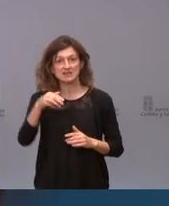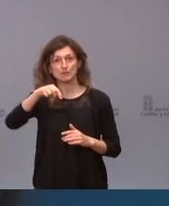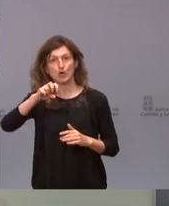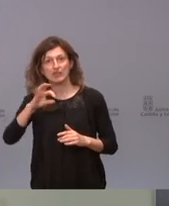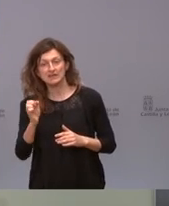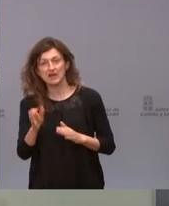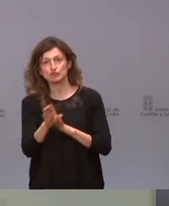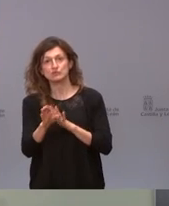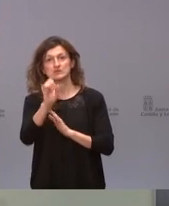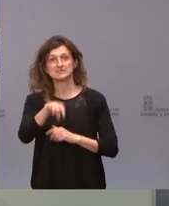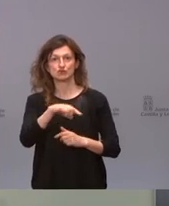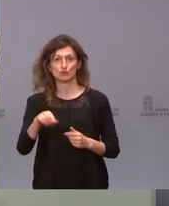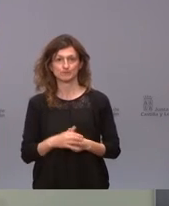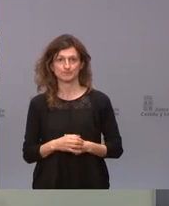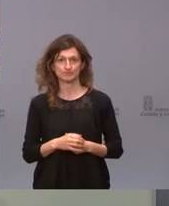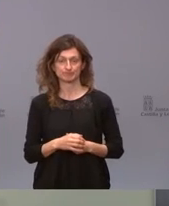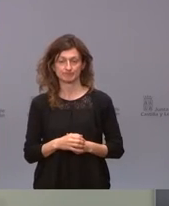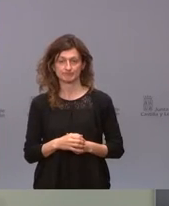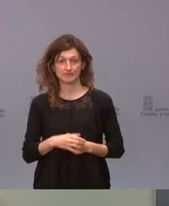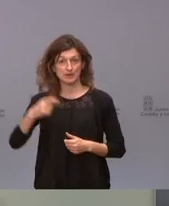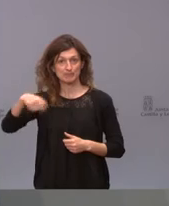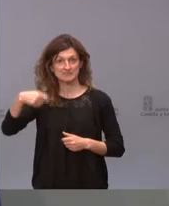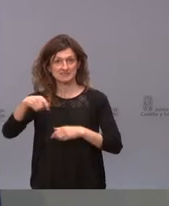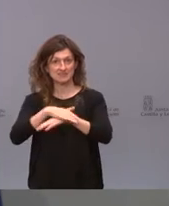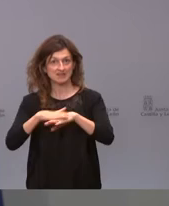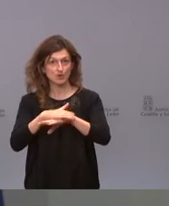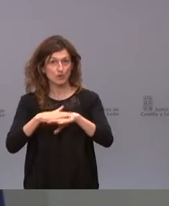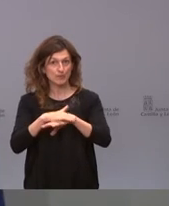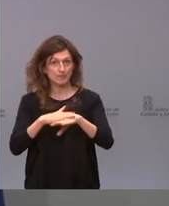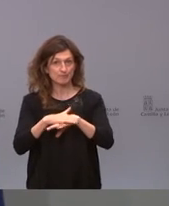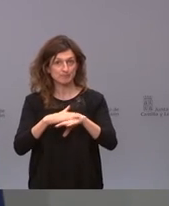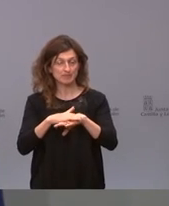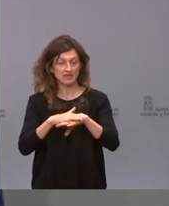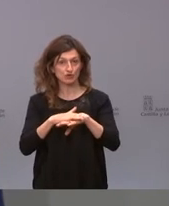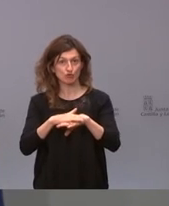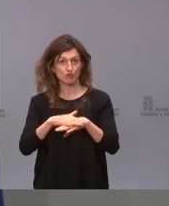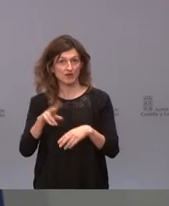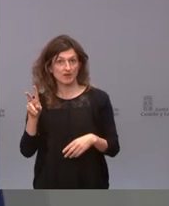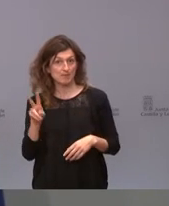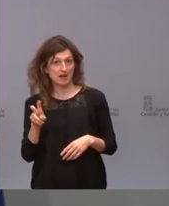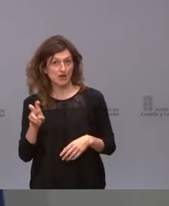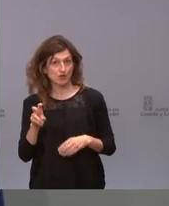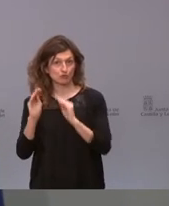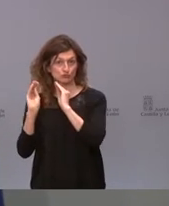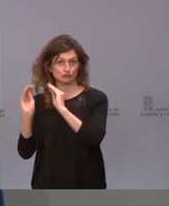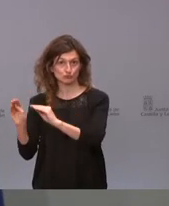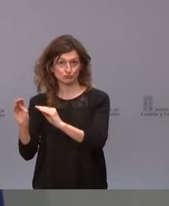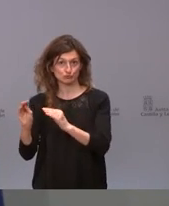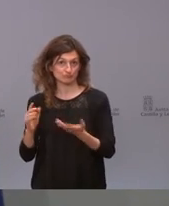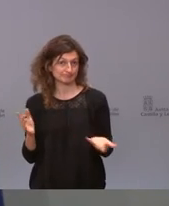gracias sobre los anuncios del presidente del gobierno pues tienen el valor de los anuncios del presidente del gobierno